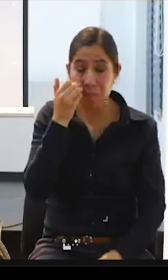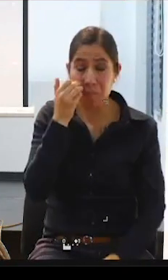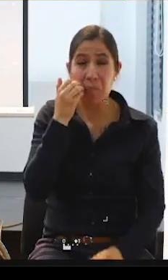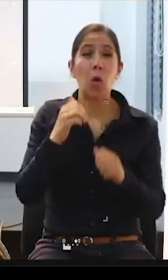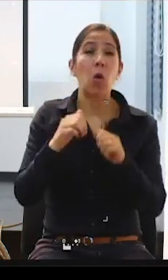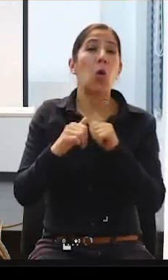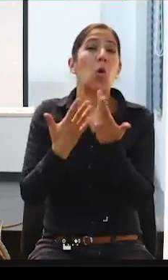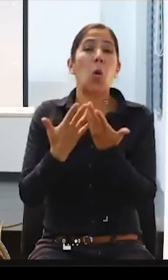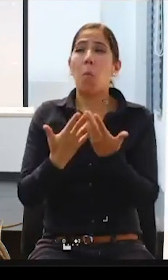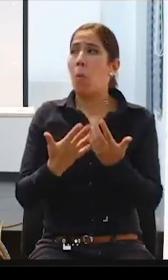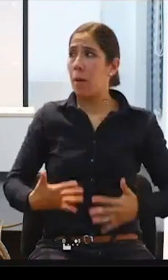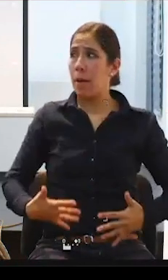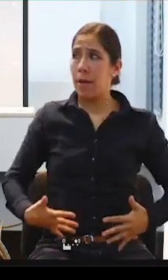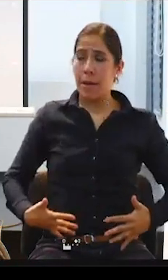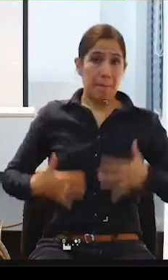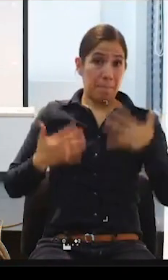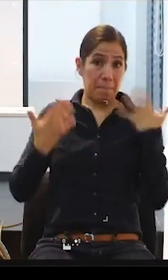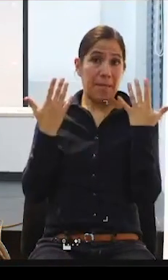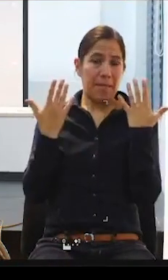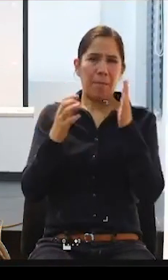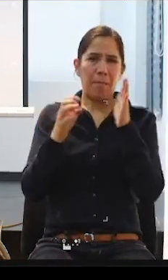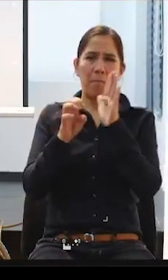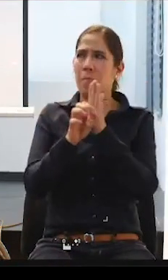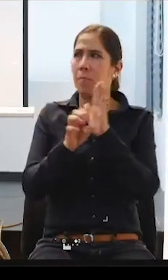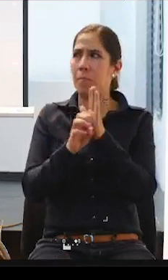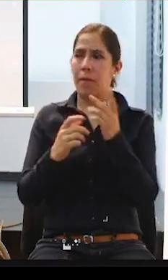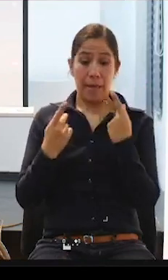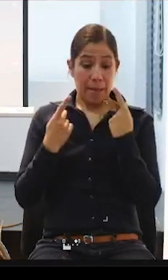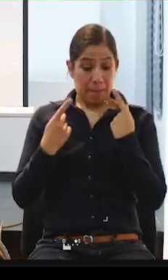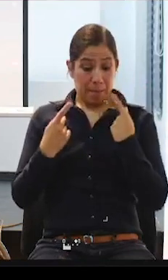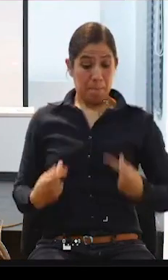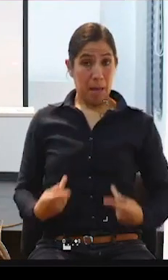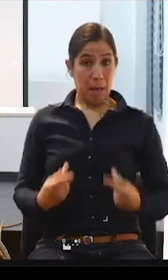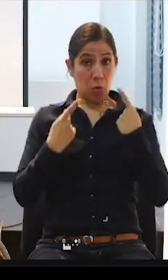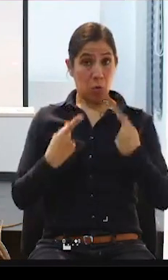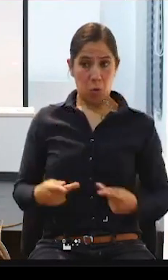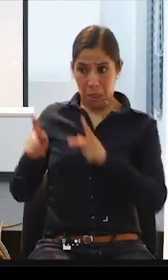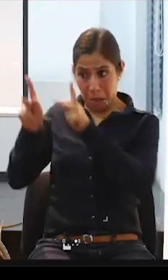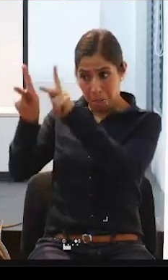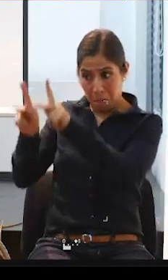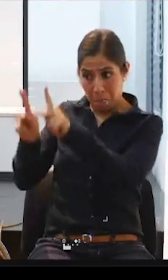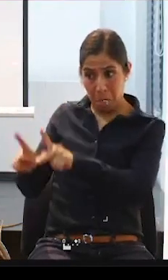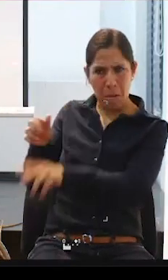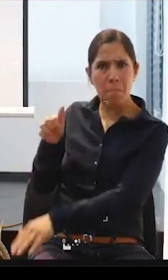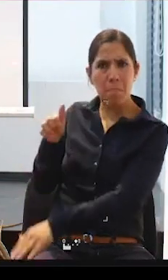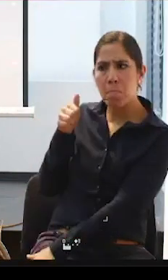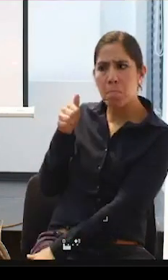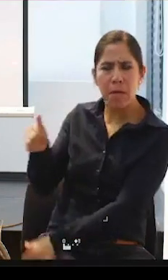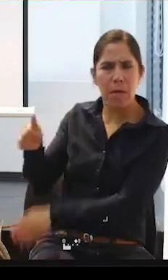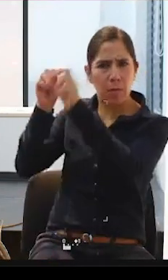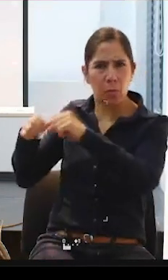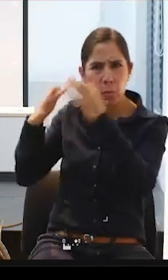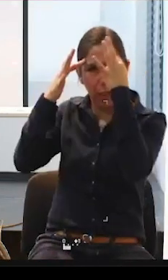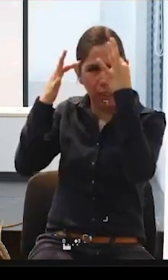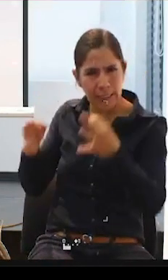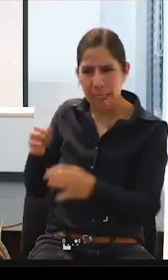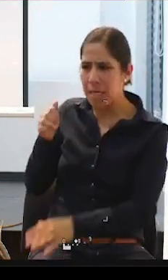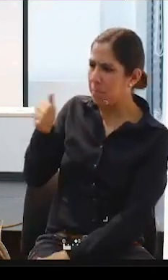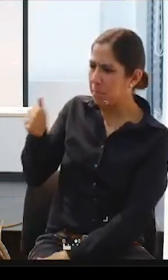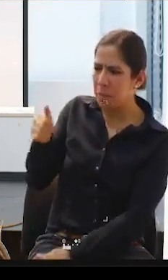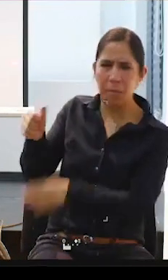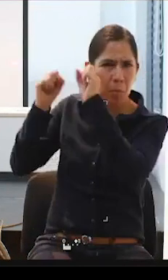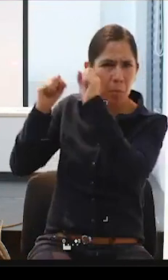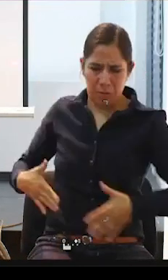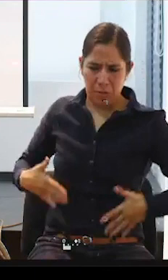cambian las vidas cuando las personas pueden definir y pueden vivir con verdadera autonomía y tomando las propias